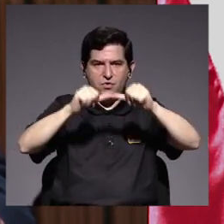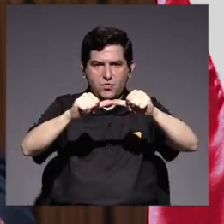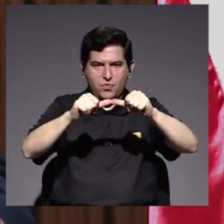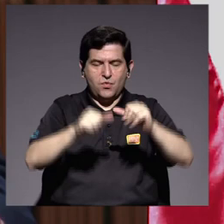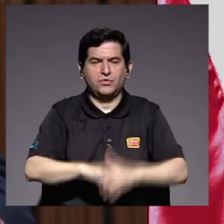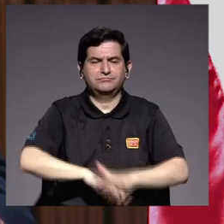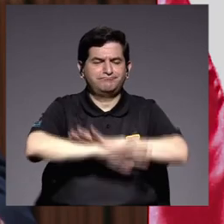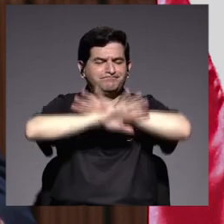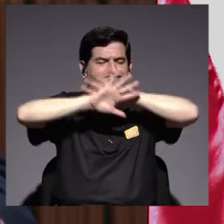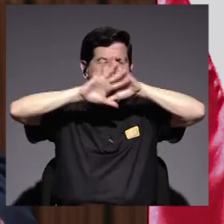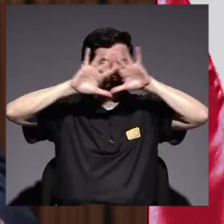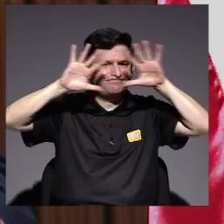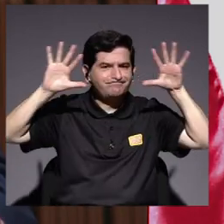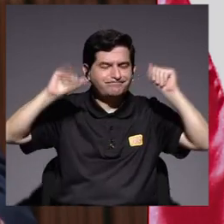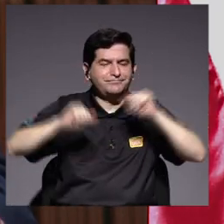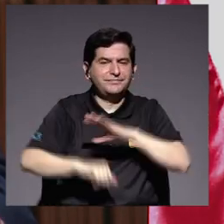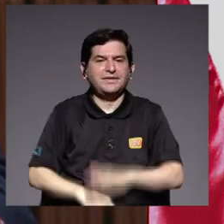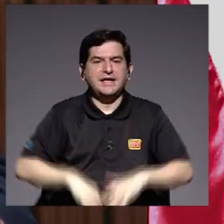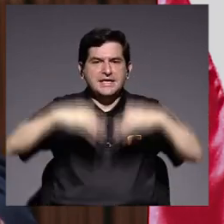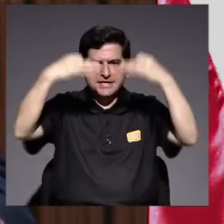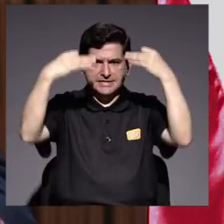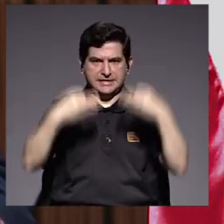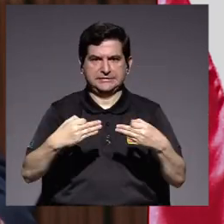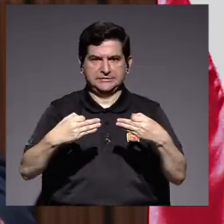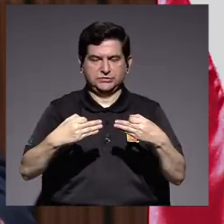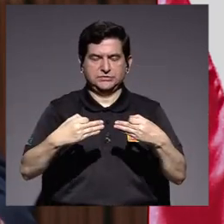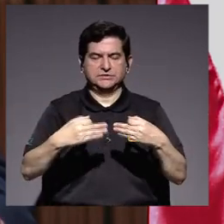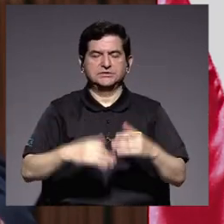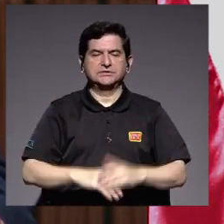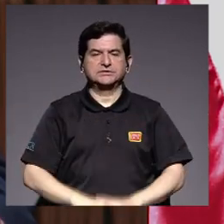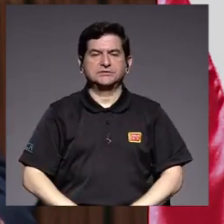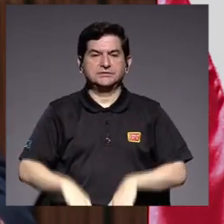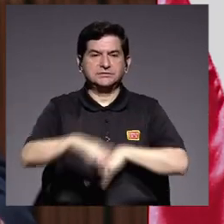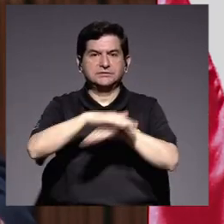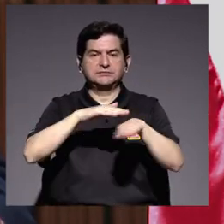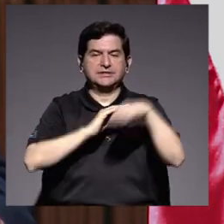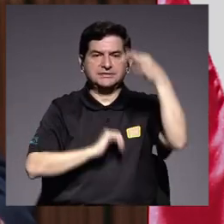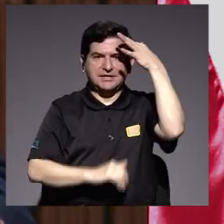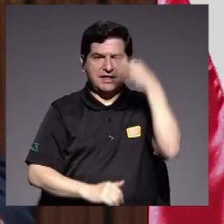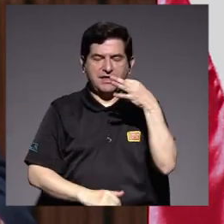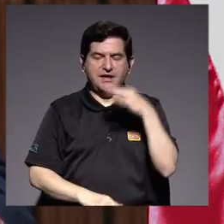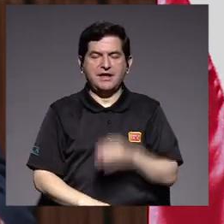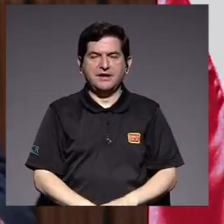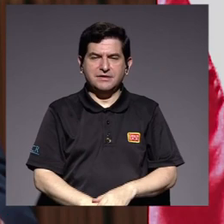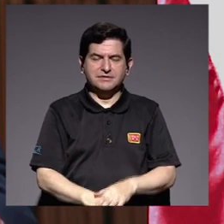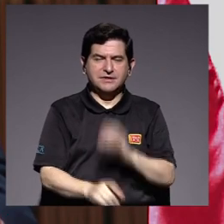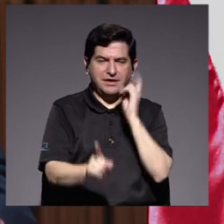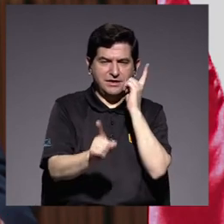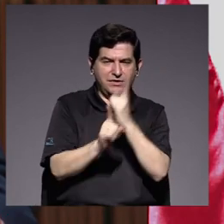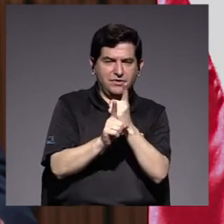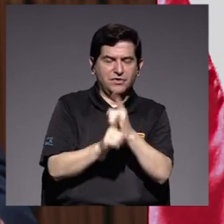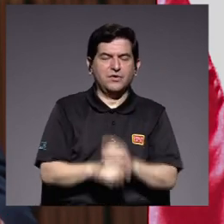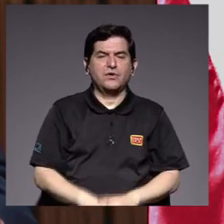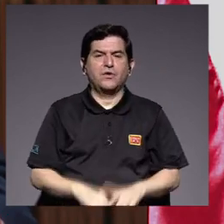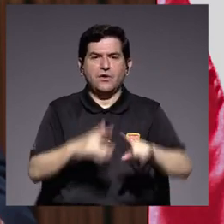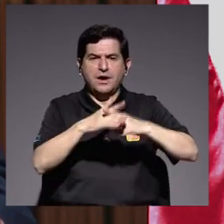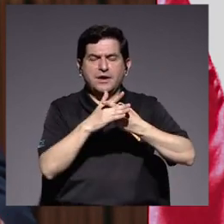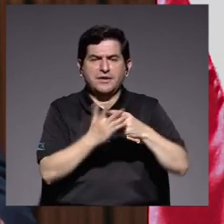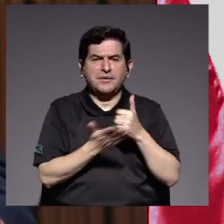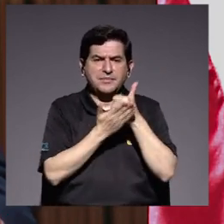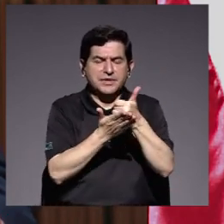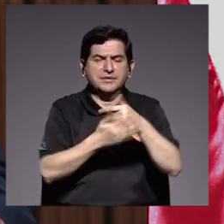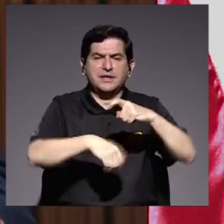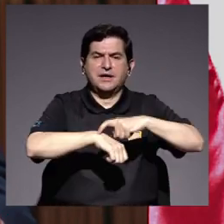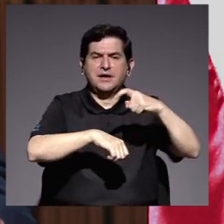la transparencia y la toma de decisiones basada en criterios objetivos sean herramientas para sobrellevar